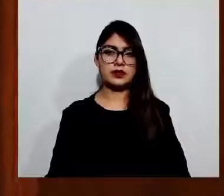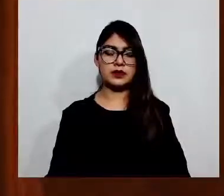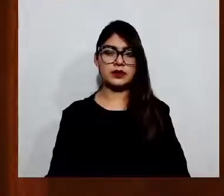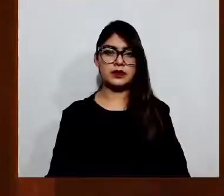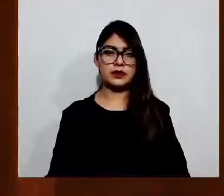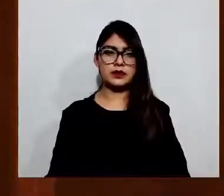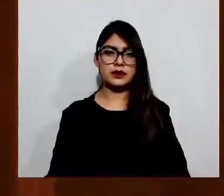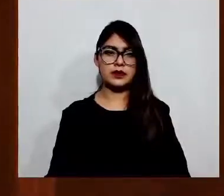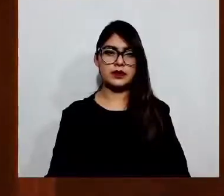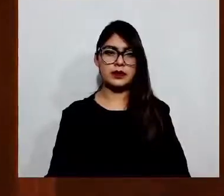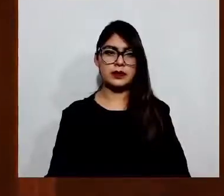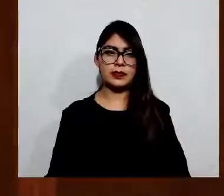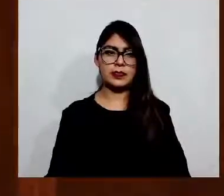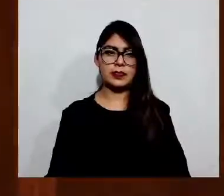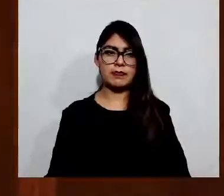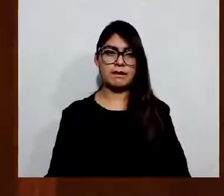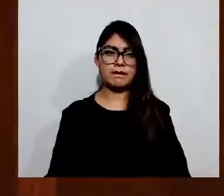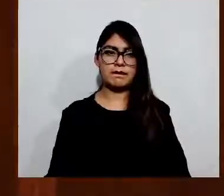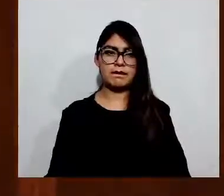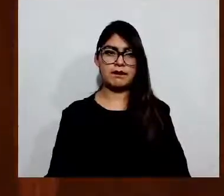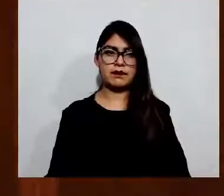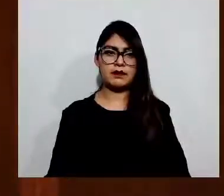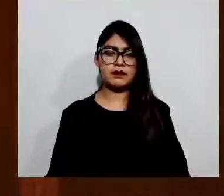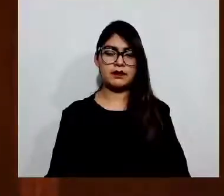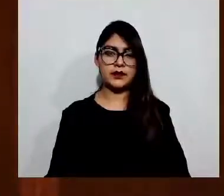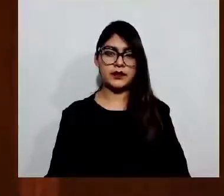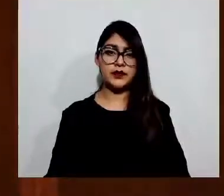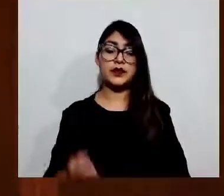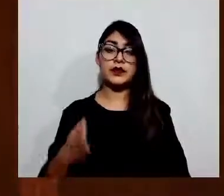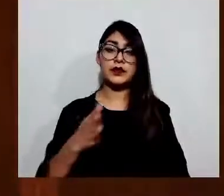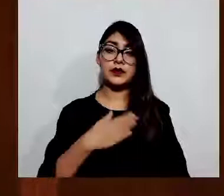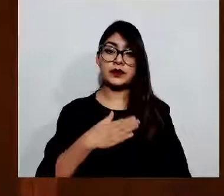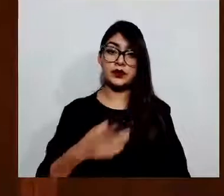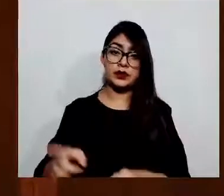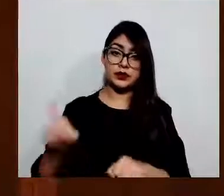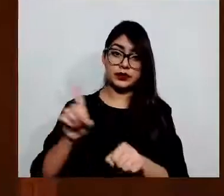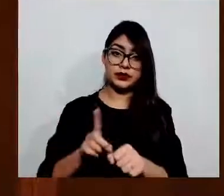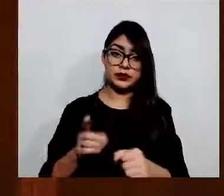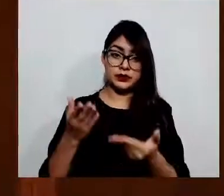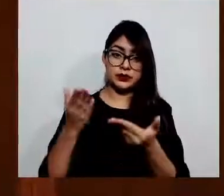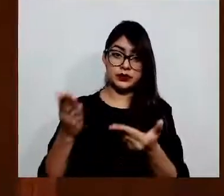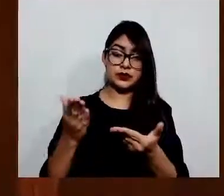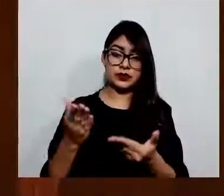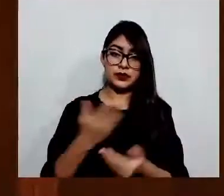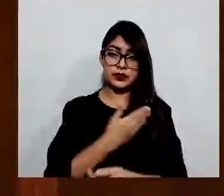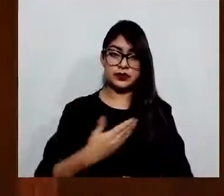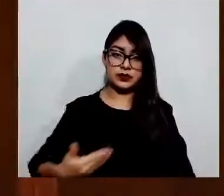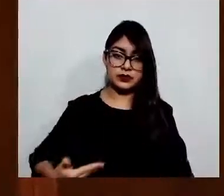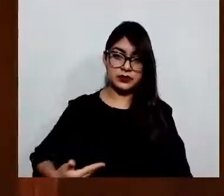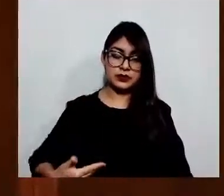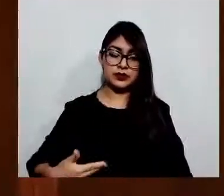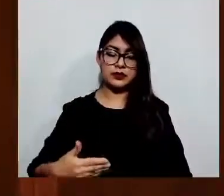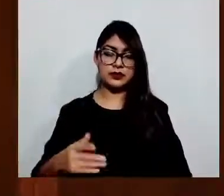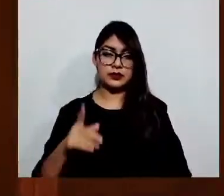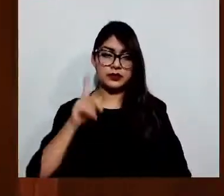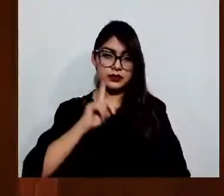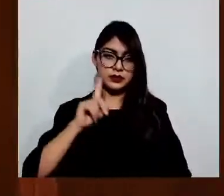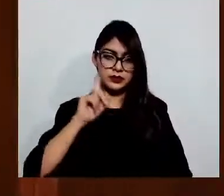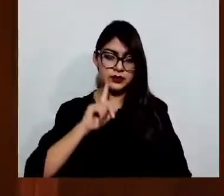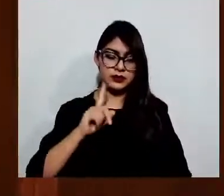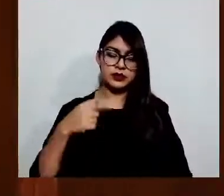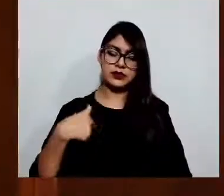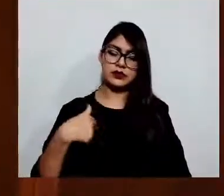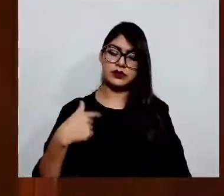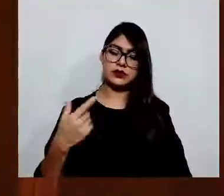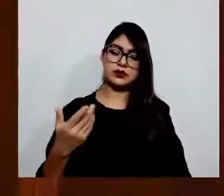Muy buenos días, señora presidenta y mesa honorable, con su venia diputada presidenta, diputada